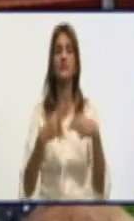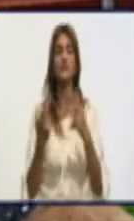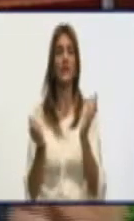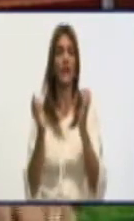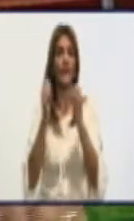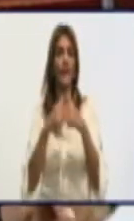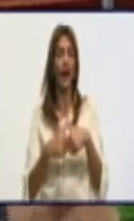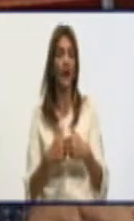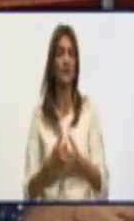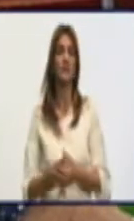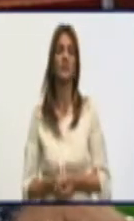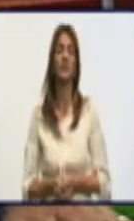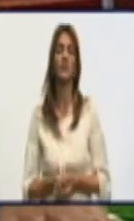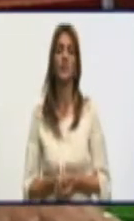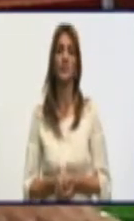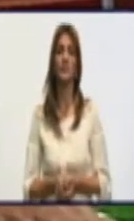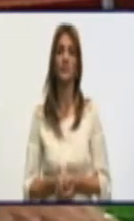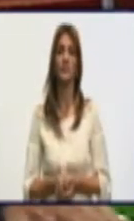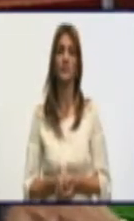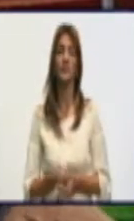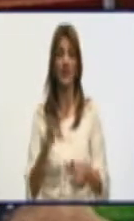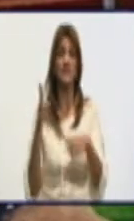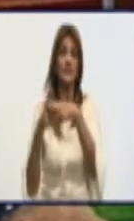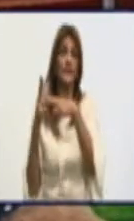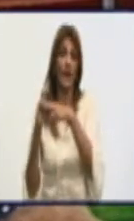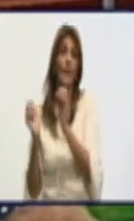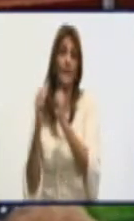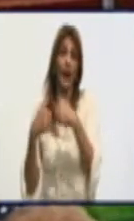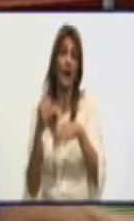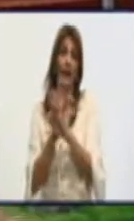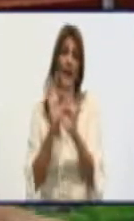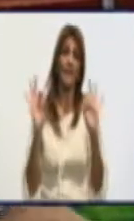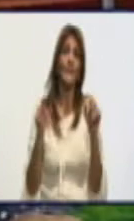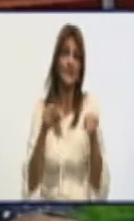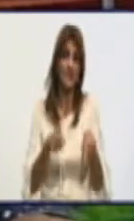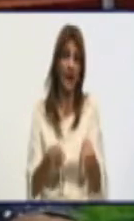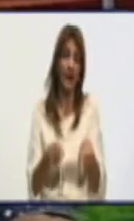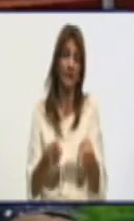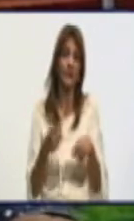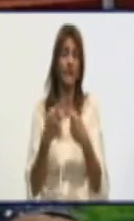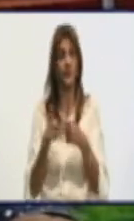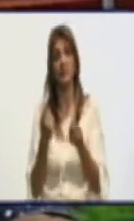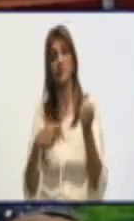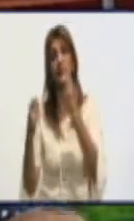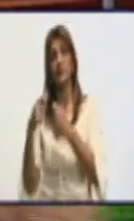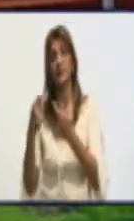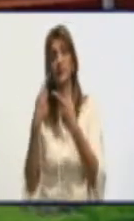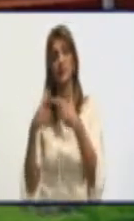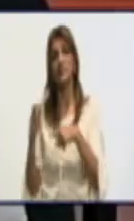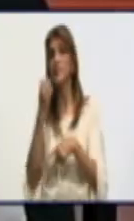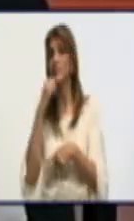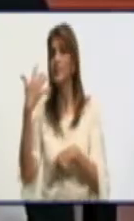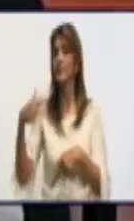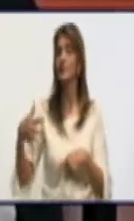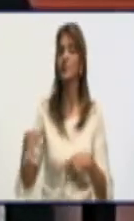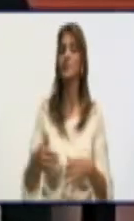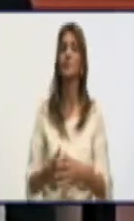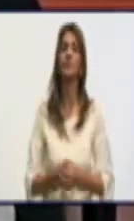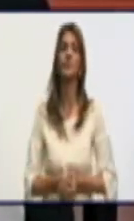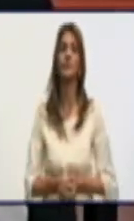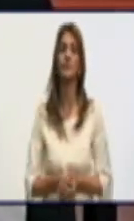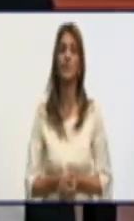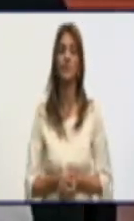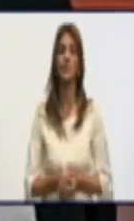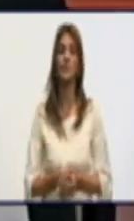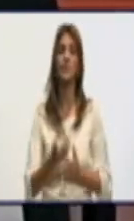o se sigue llamando pan especial y que también es un pan que tiene otro precio? Sí, buenas